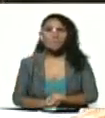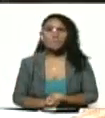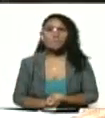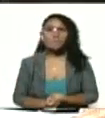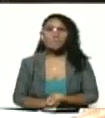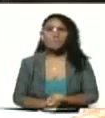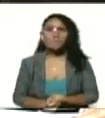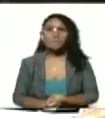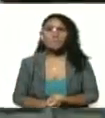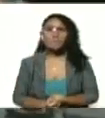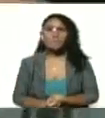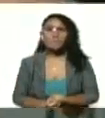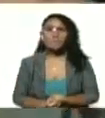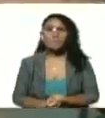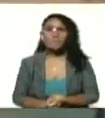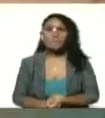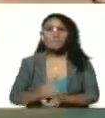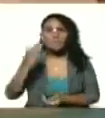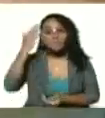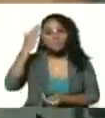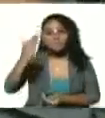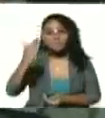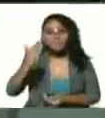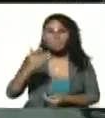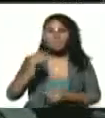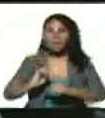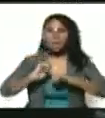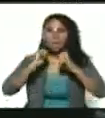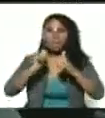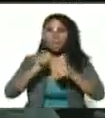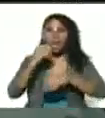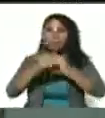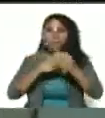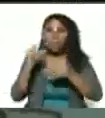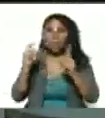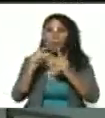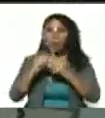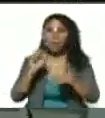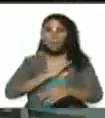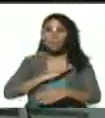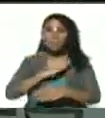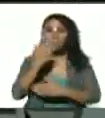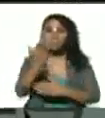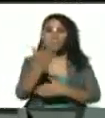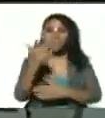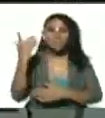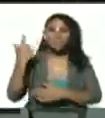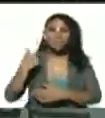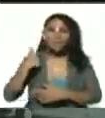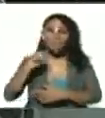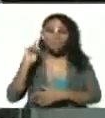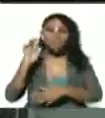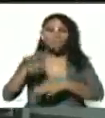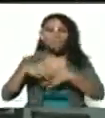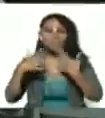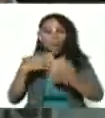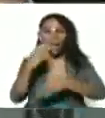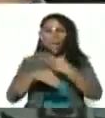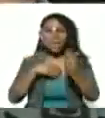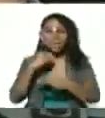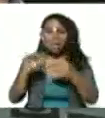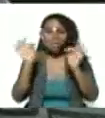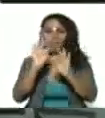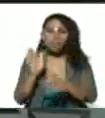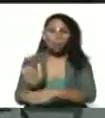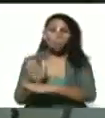hay bueno me comandante inicialmente bueno tomando la palabra suya de que teníamos que tomar las medidas anti